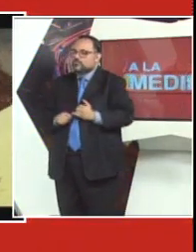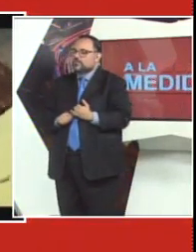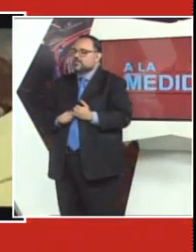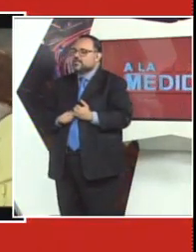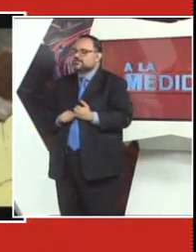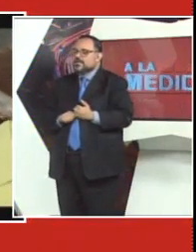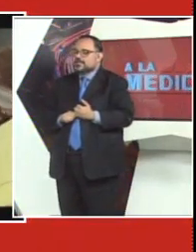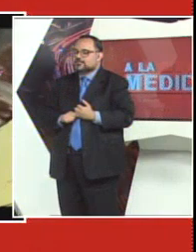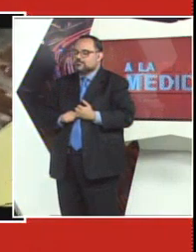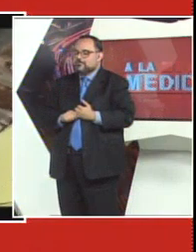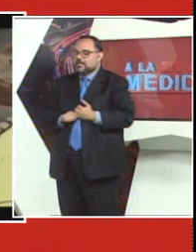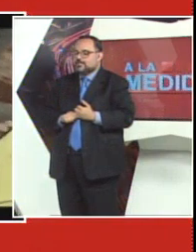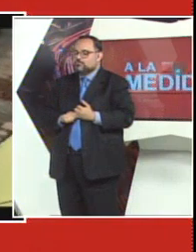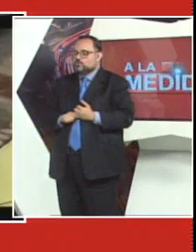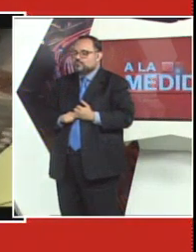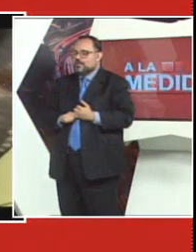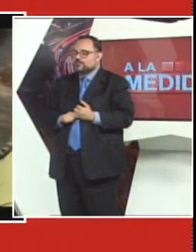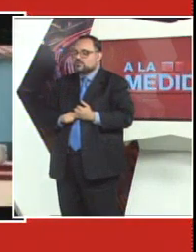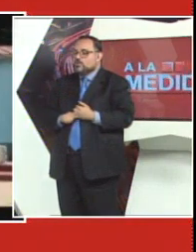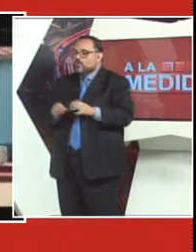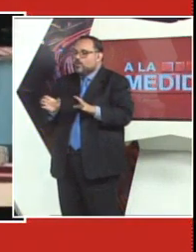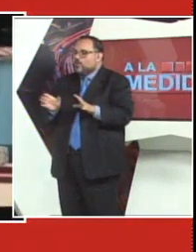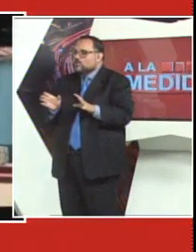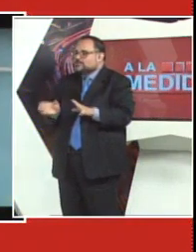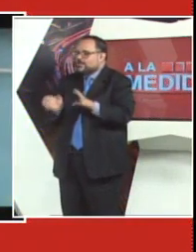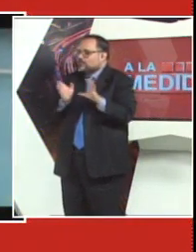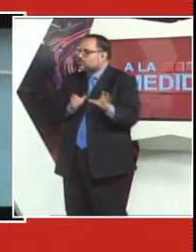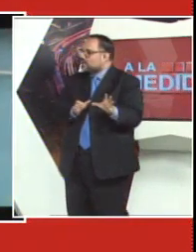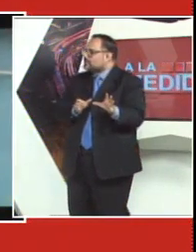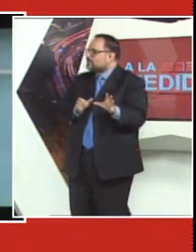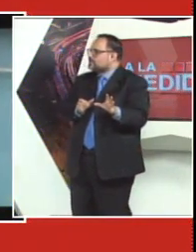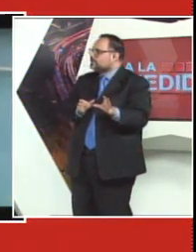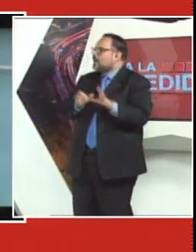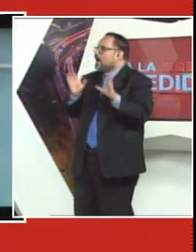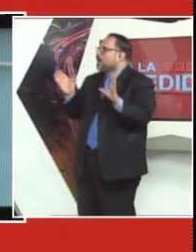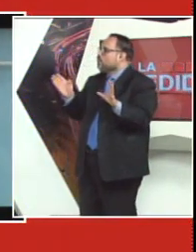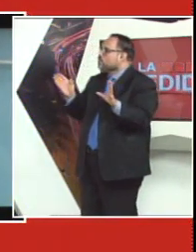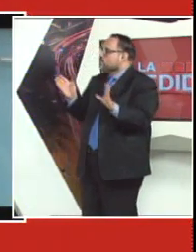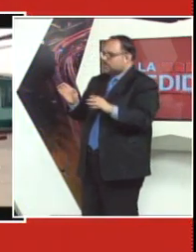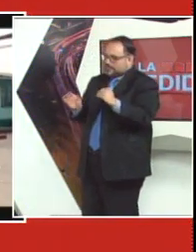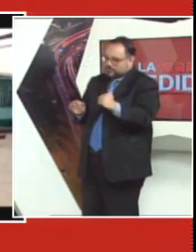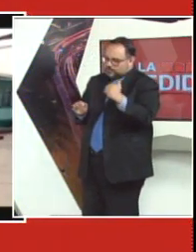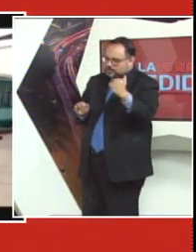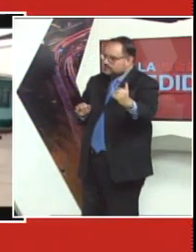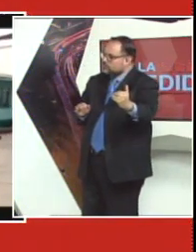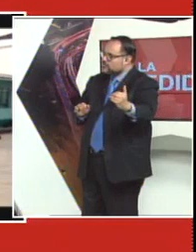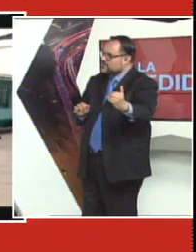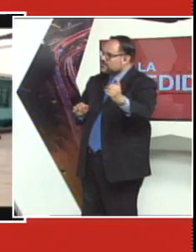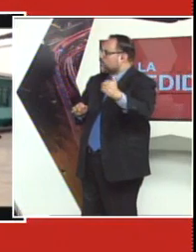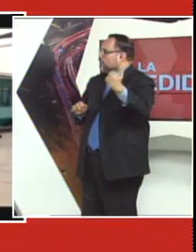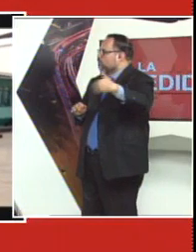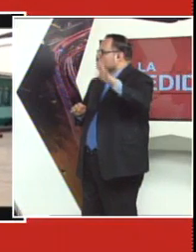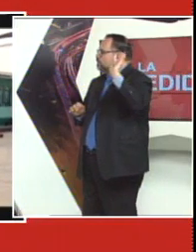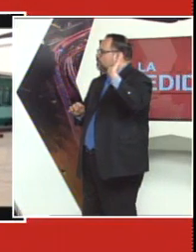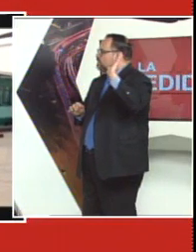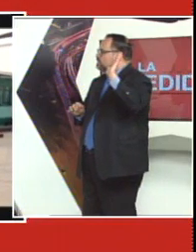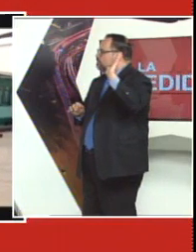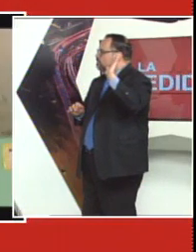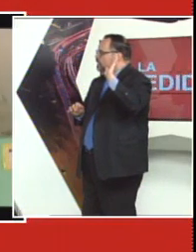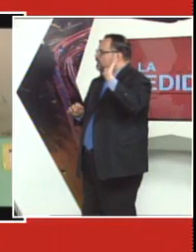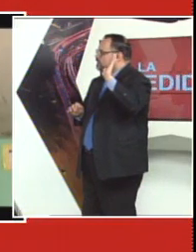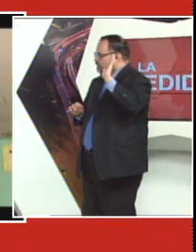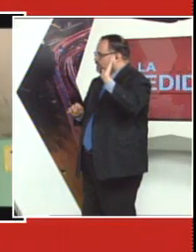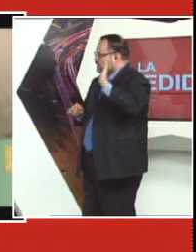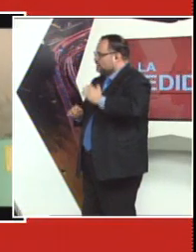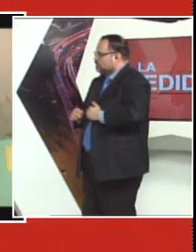virtual o por guías que son preparadas por los maestros? ¿O se retomarán las clases, aun que se utilicen los meses, por ejemplo, de noviembre y